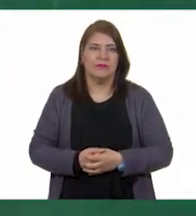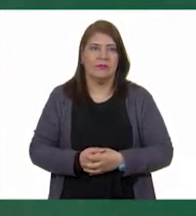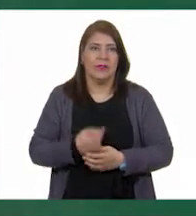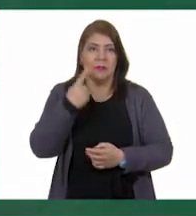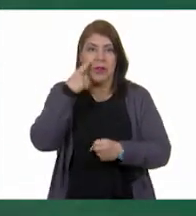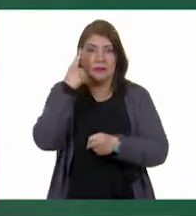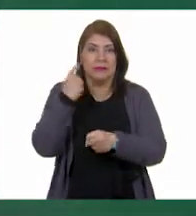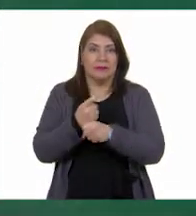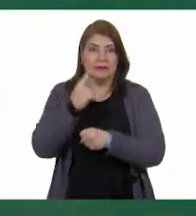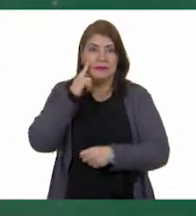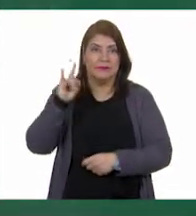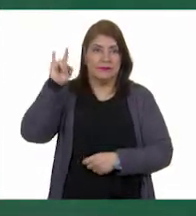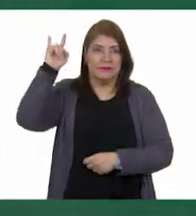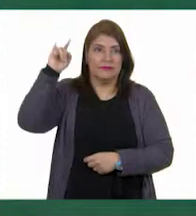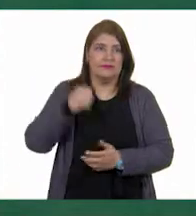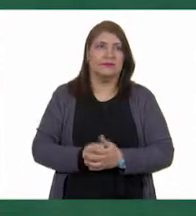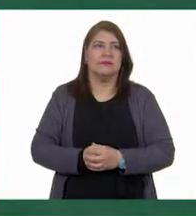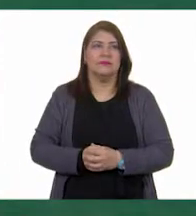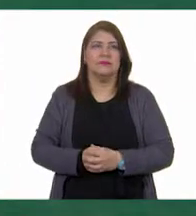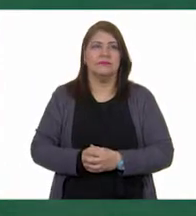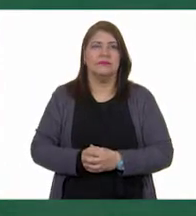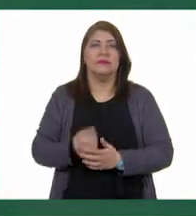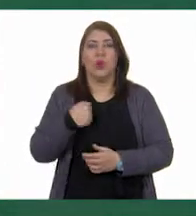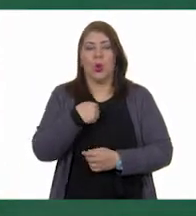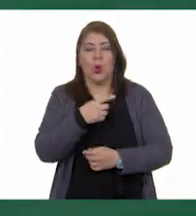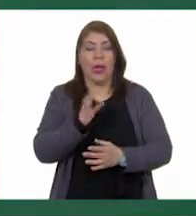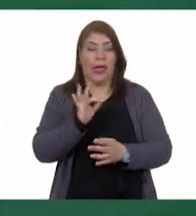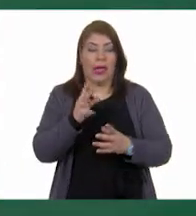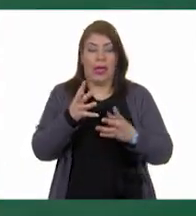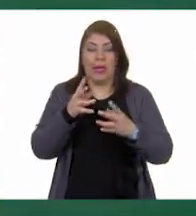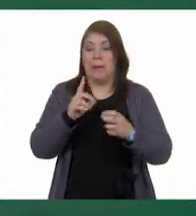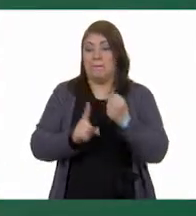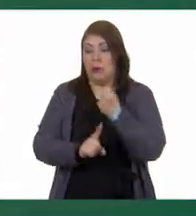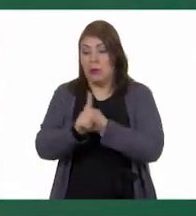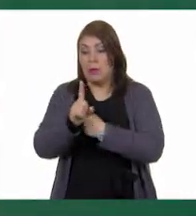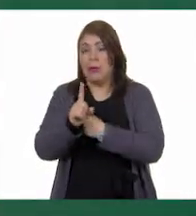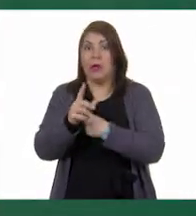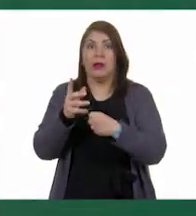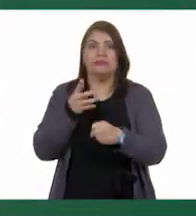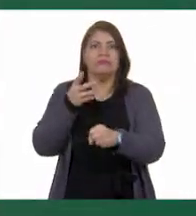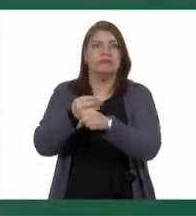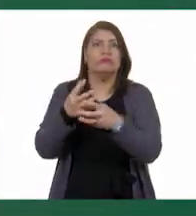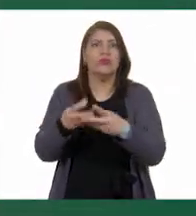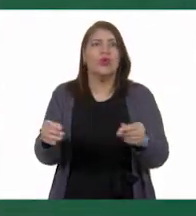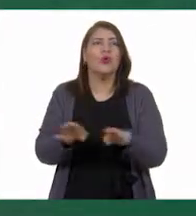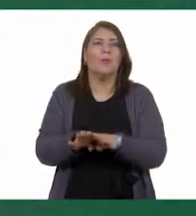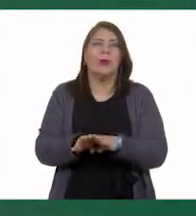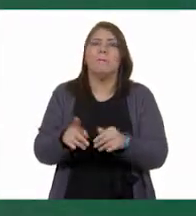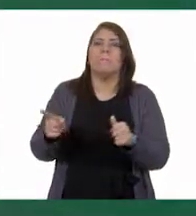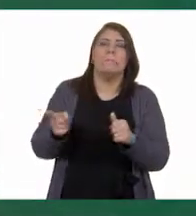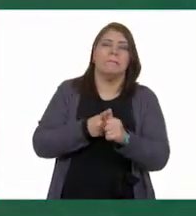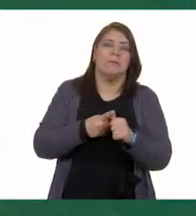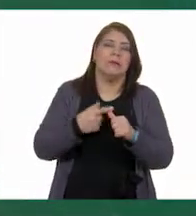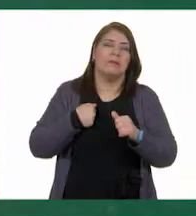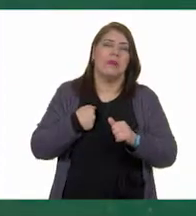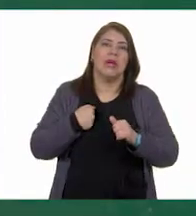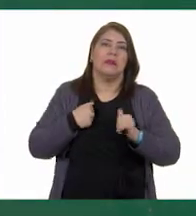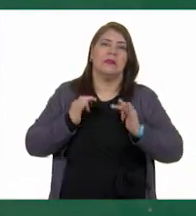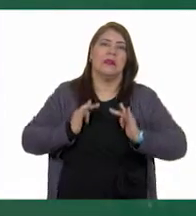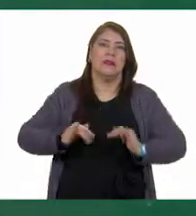la primera. ¿Qué deberíamos de hacer para resolver nuestro conflicto, Erick? Primero me tranquilizo. Después, Gloria.